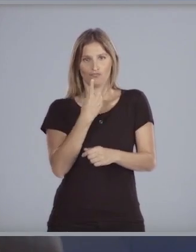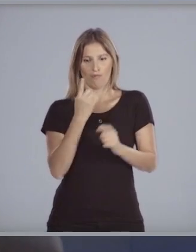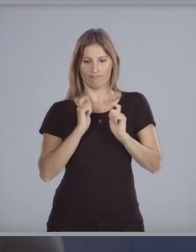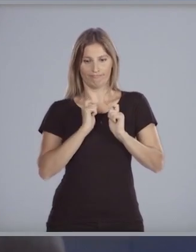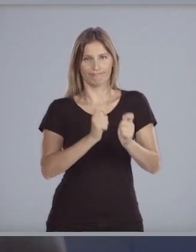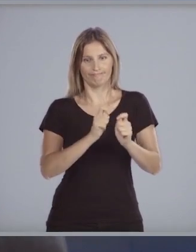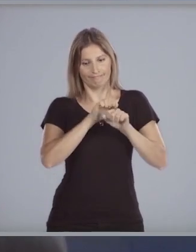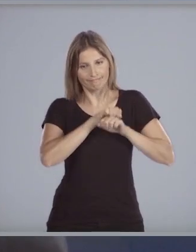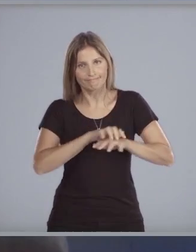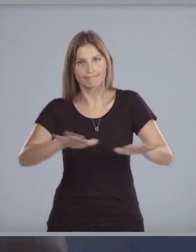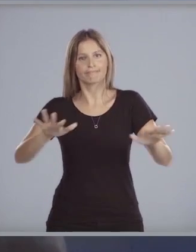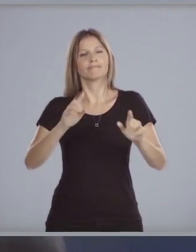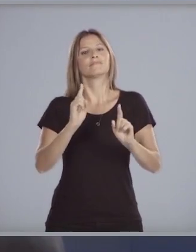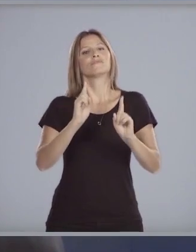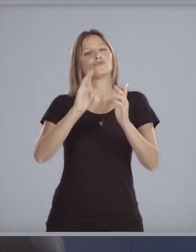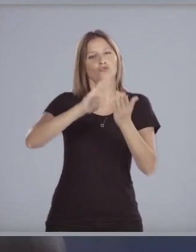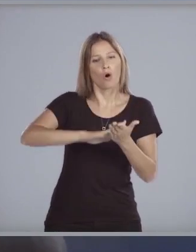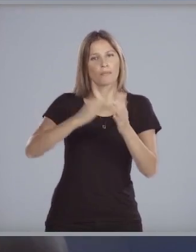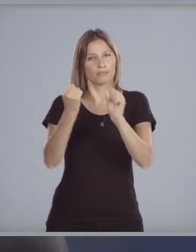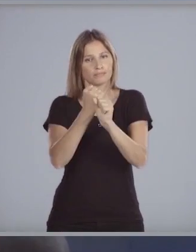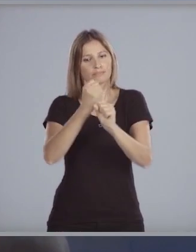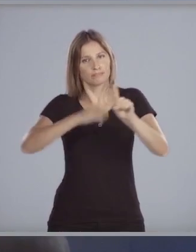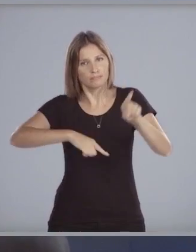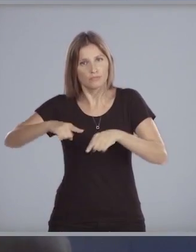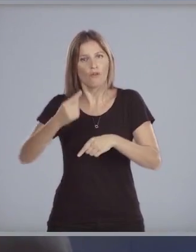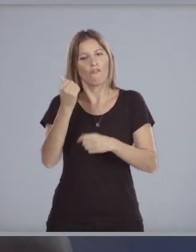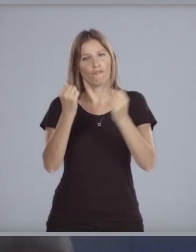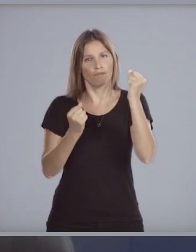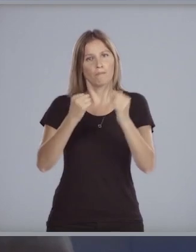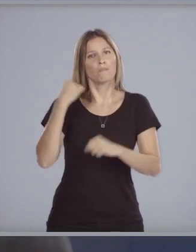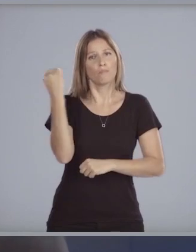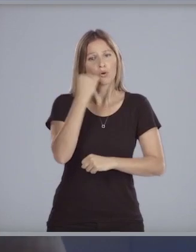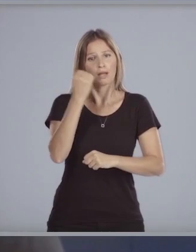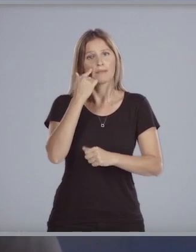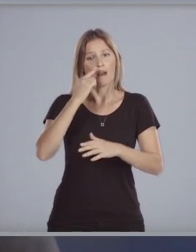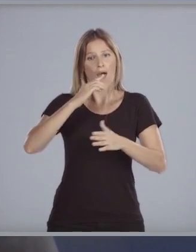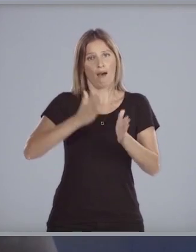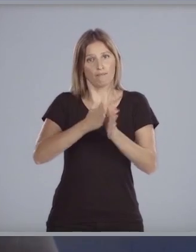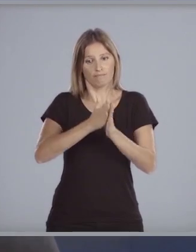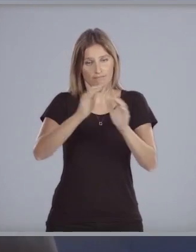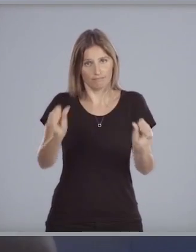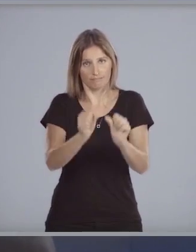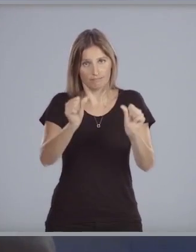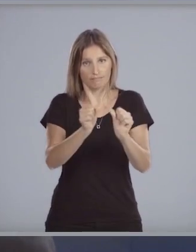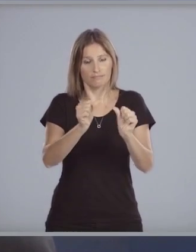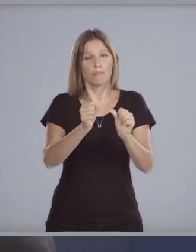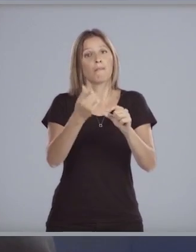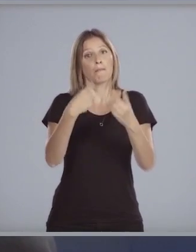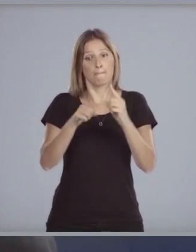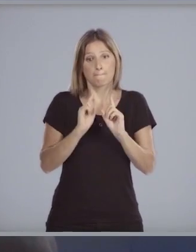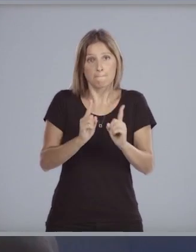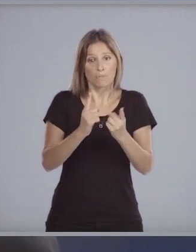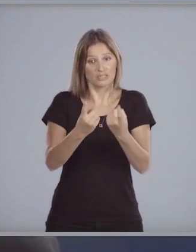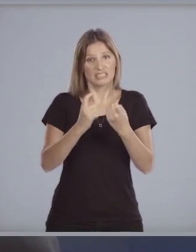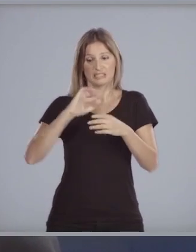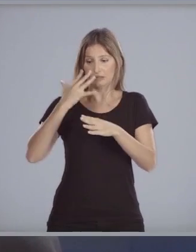de gestión y financiera es imprescindible para su concreción, por lo que en la elaboración del